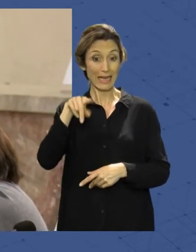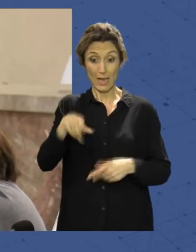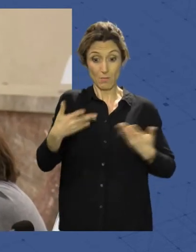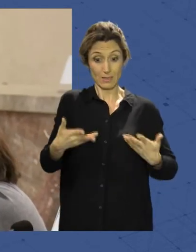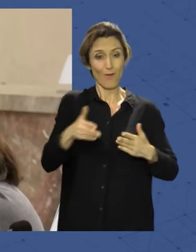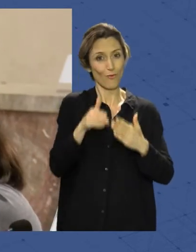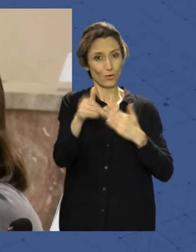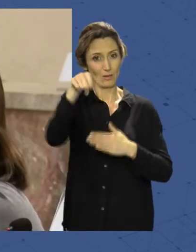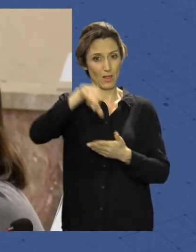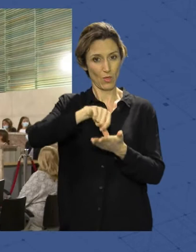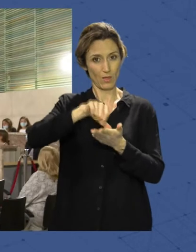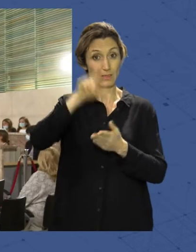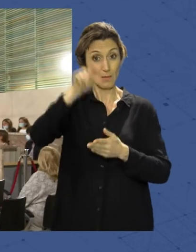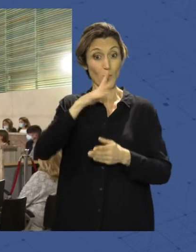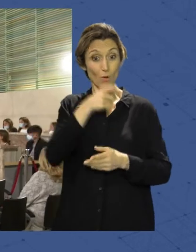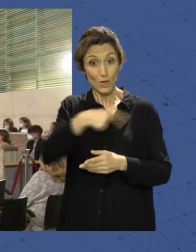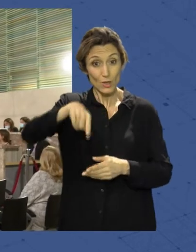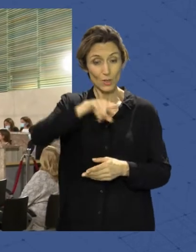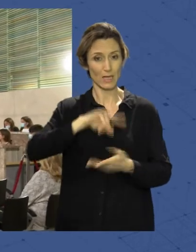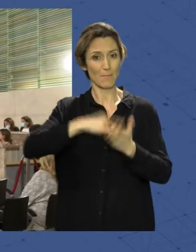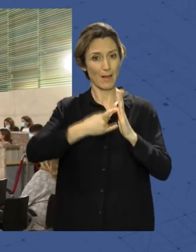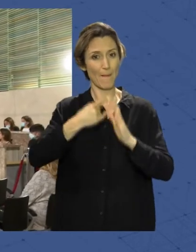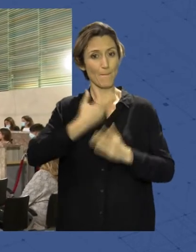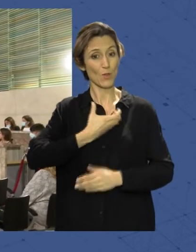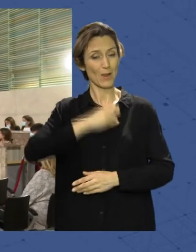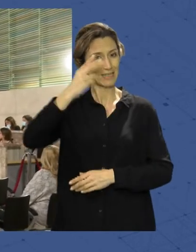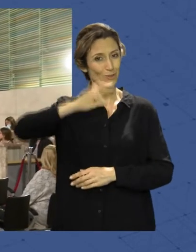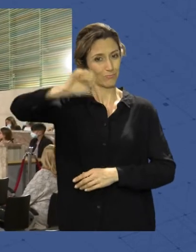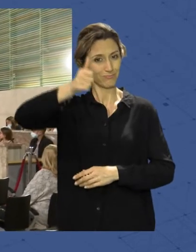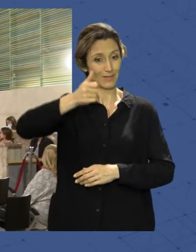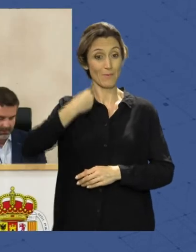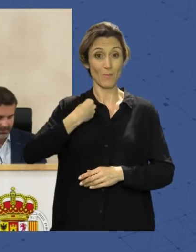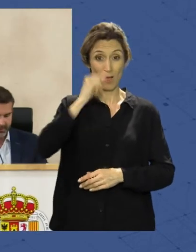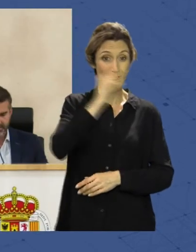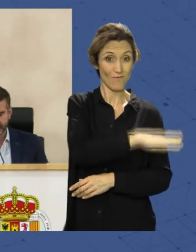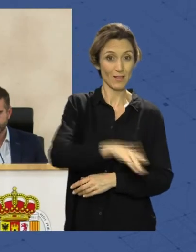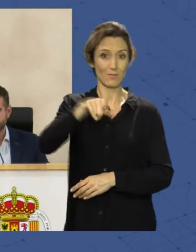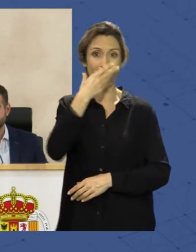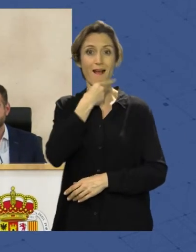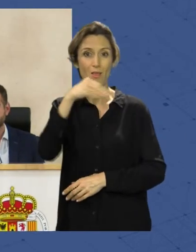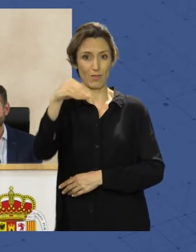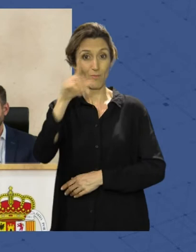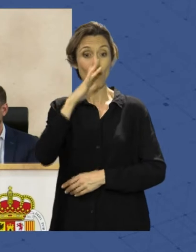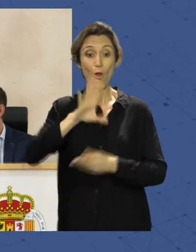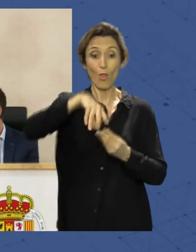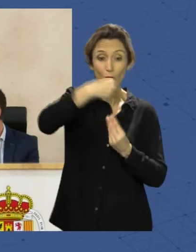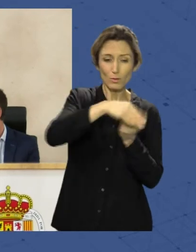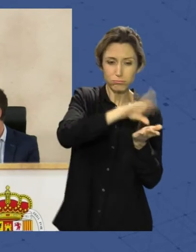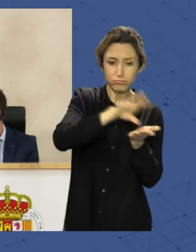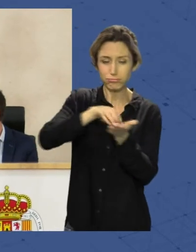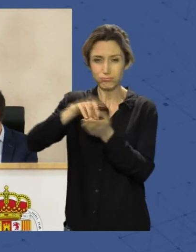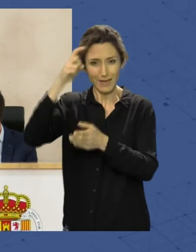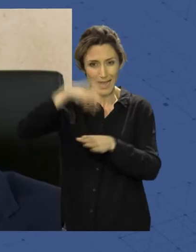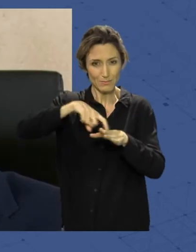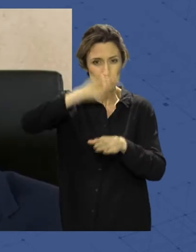Y por ellos también se ha aprobado el segundo plan municipal de la infancia y la adolescencia. Un documento que recoge los aspectos marcados